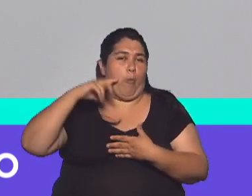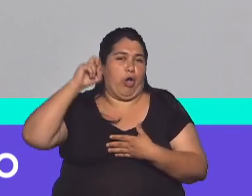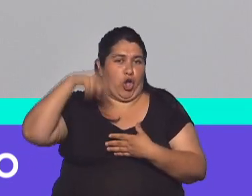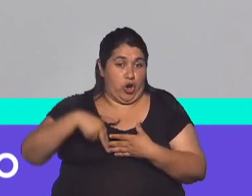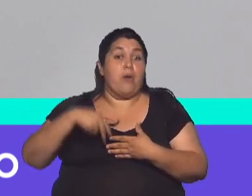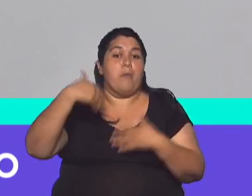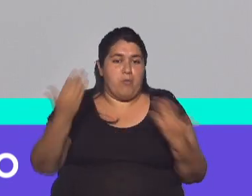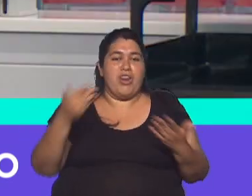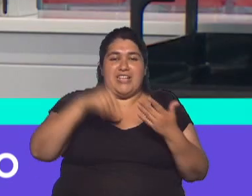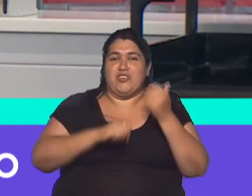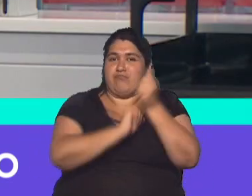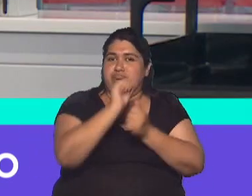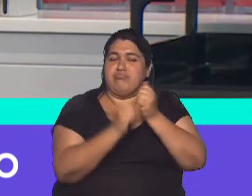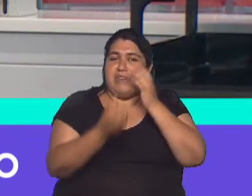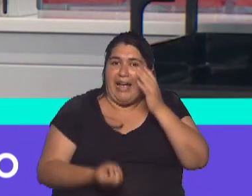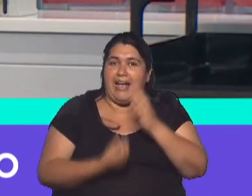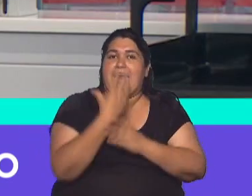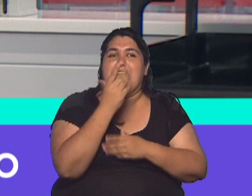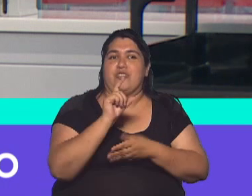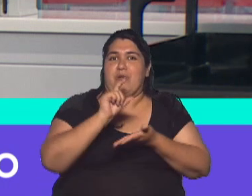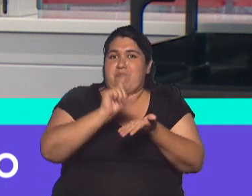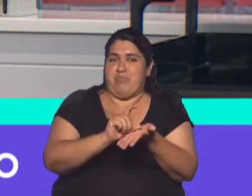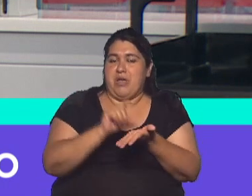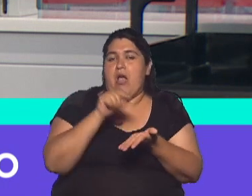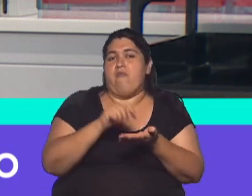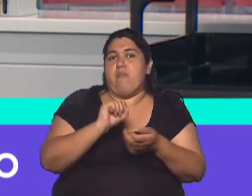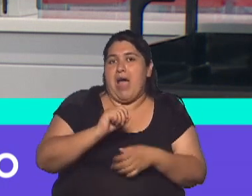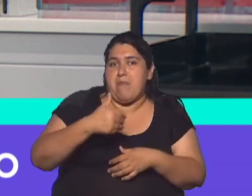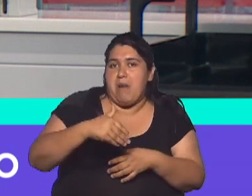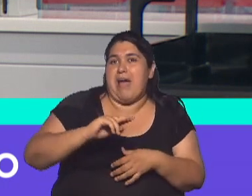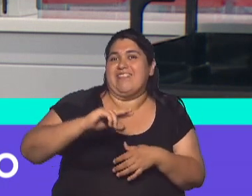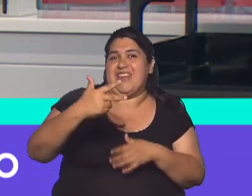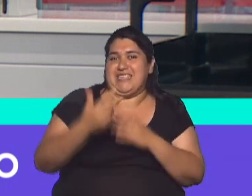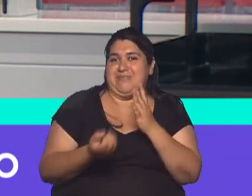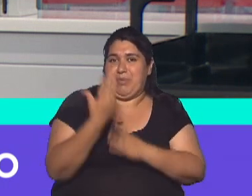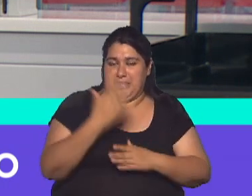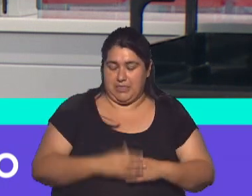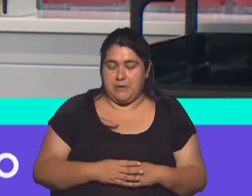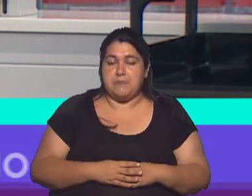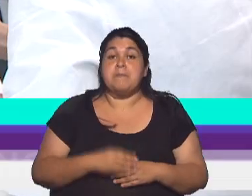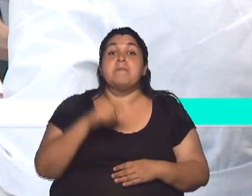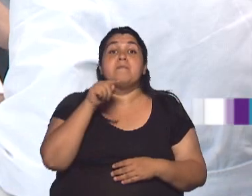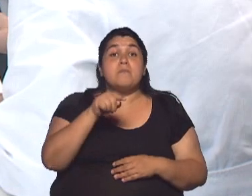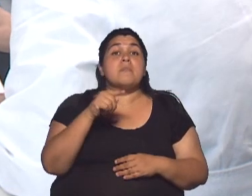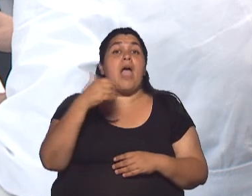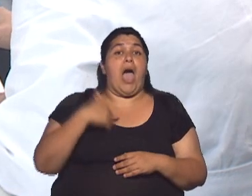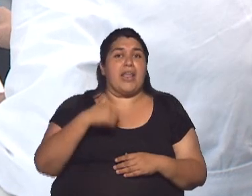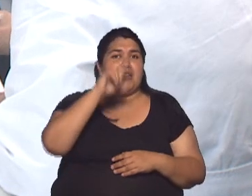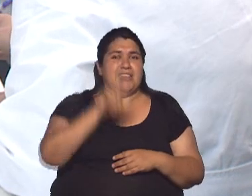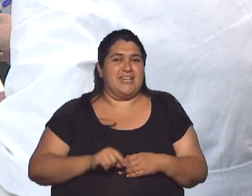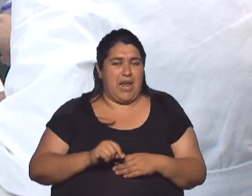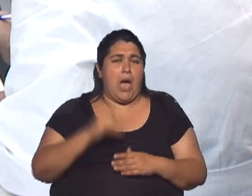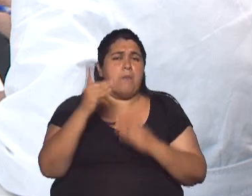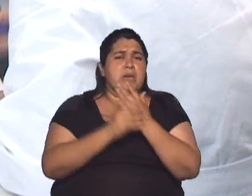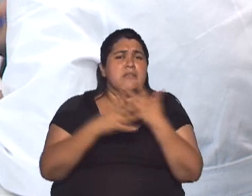suelo argentino para la creación de una dosis de refuerzo. Y a propósito de la situación epidemiológica en la República Argentina, habló la